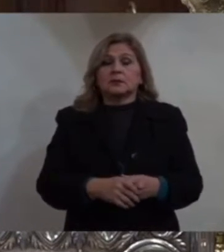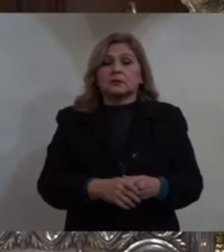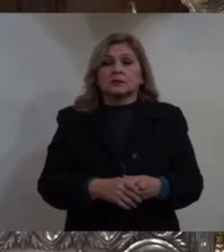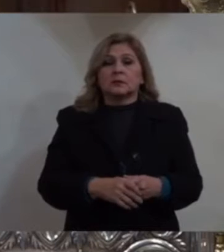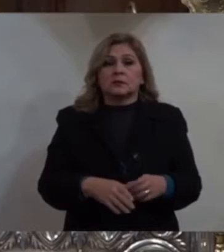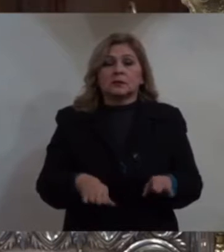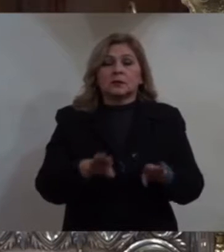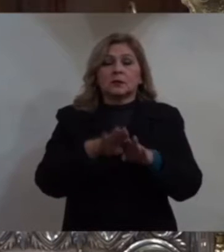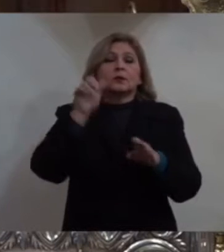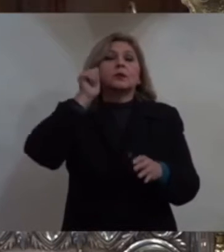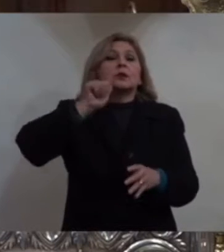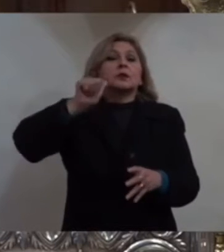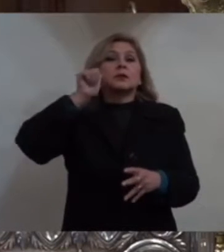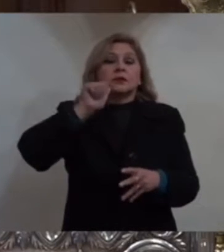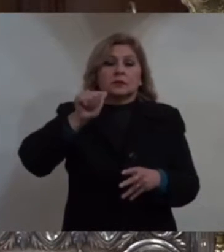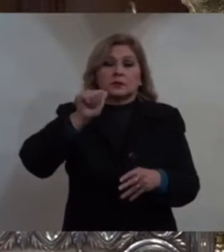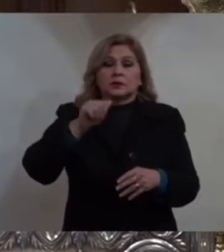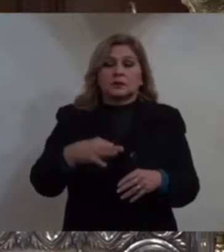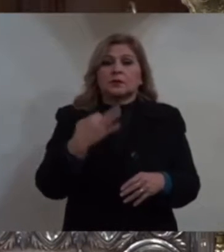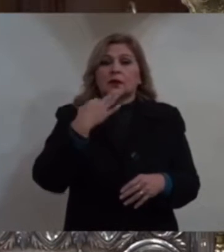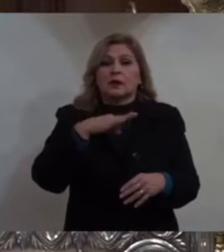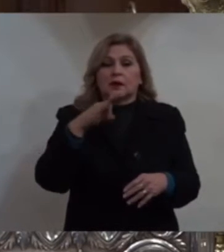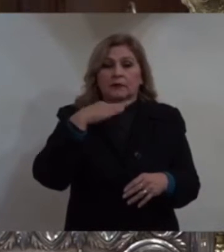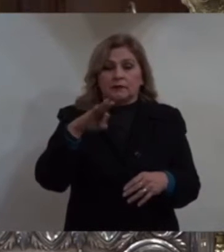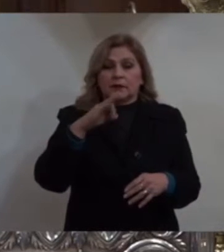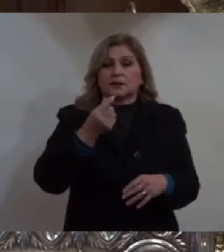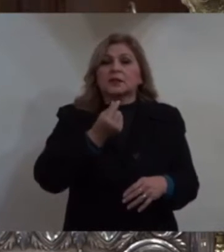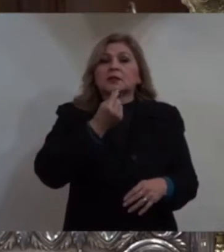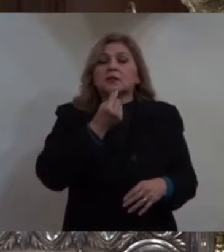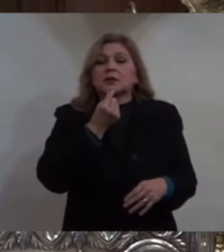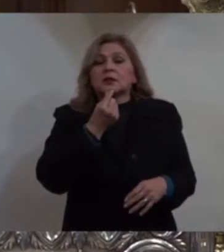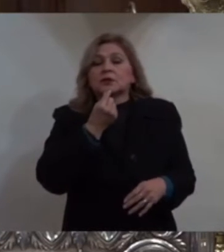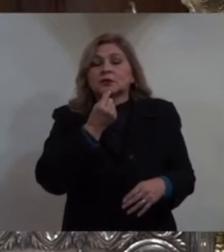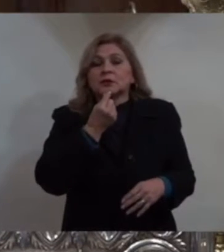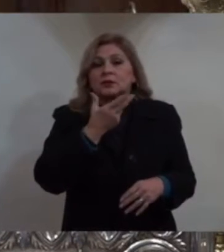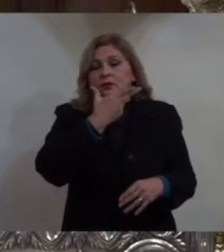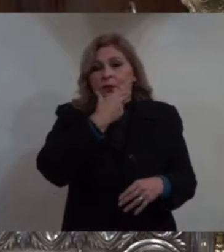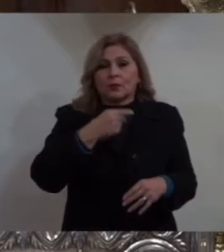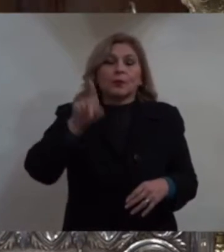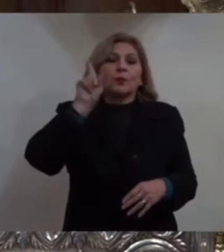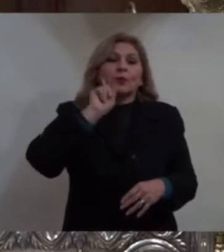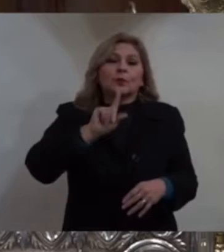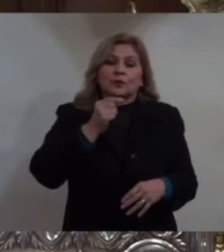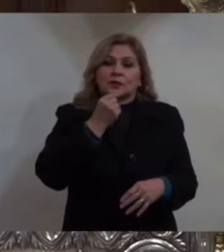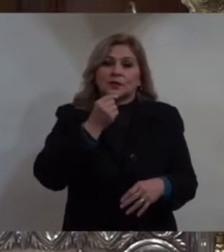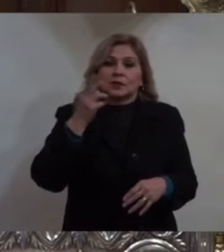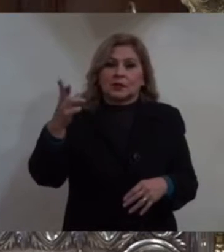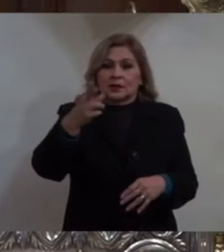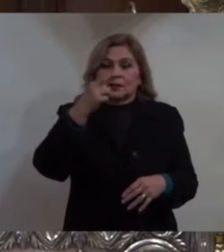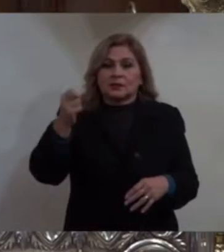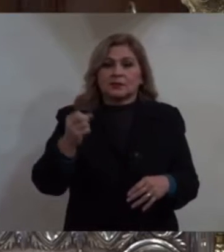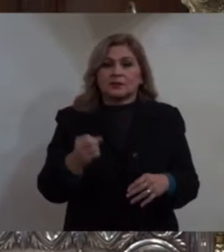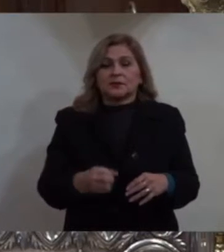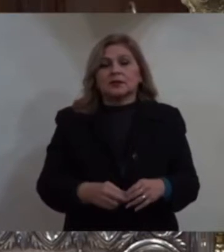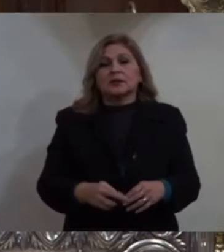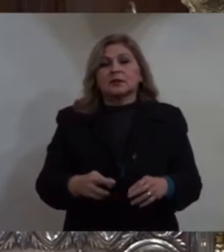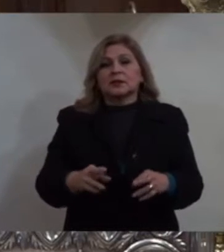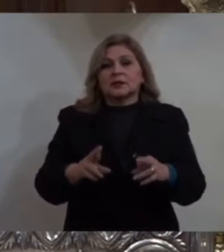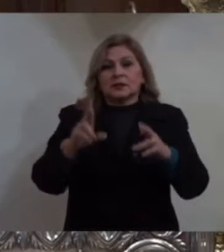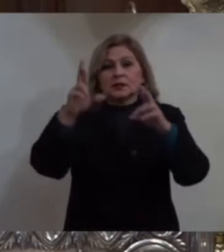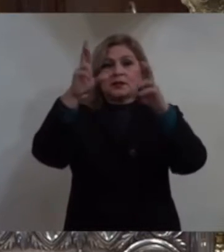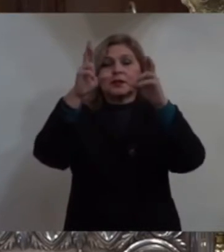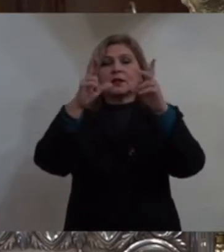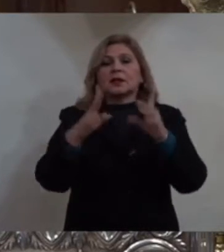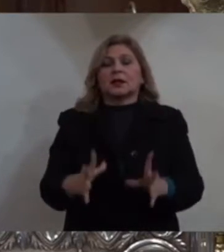será como siempre la fiesta de los niños y de las niñas que reciben regalos de los